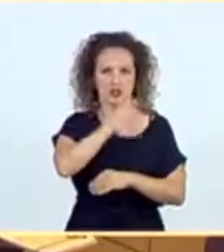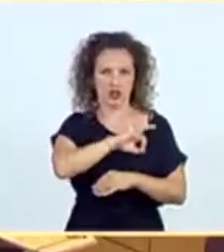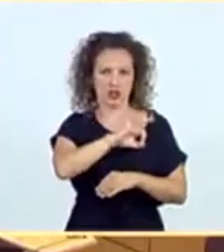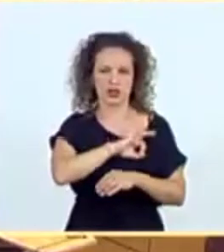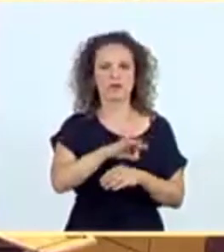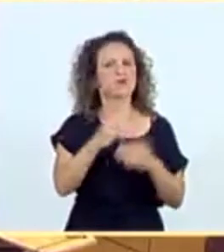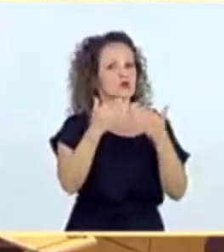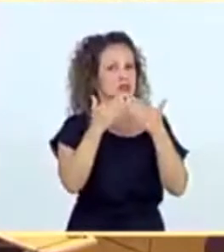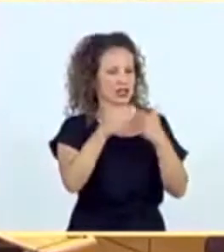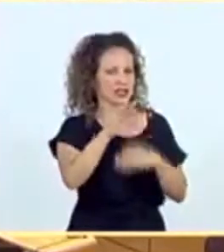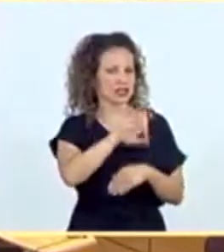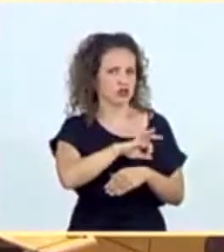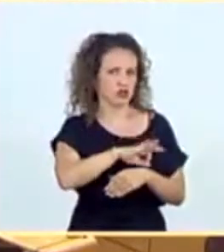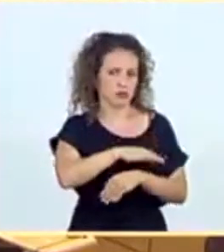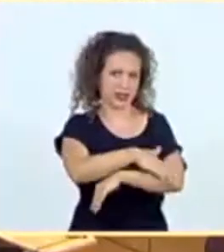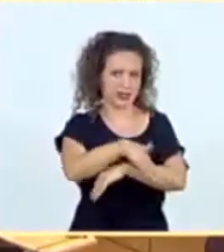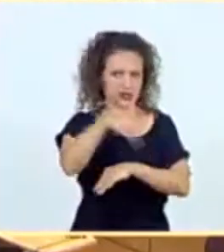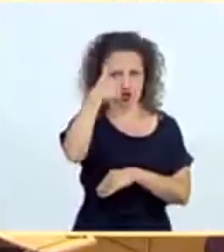Gracias, señor ministro.